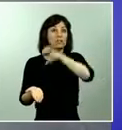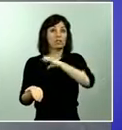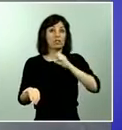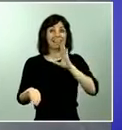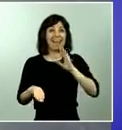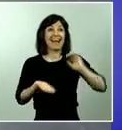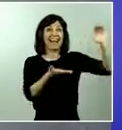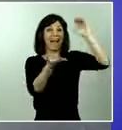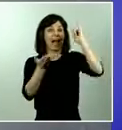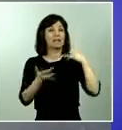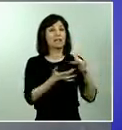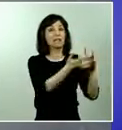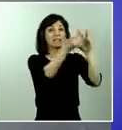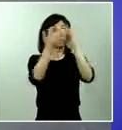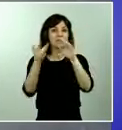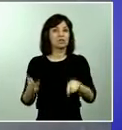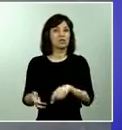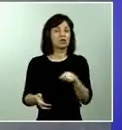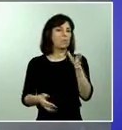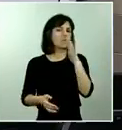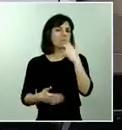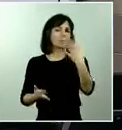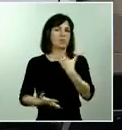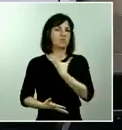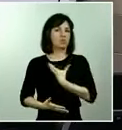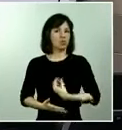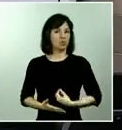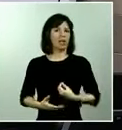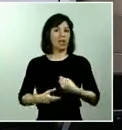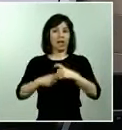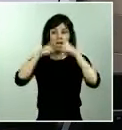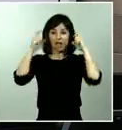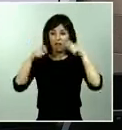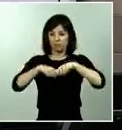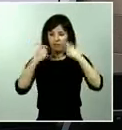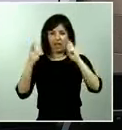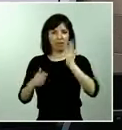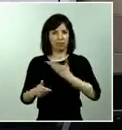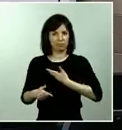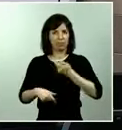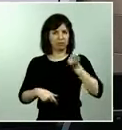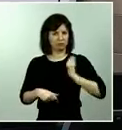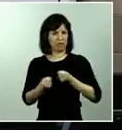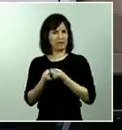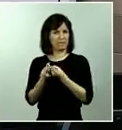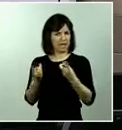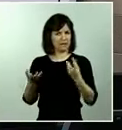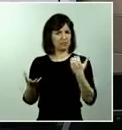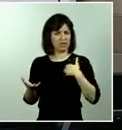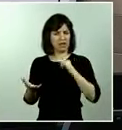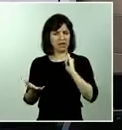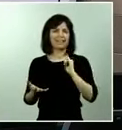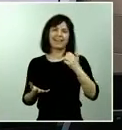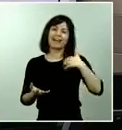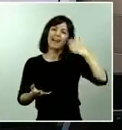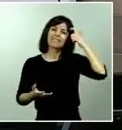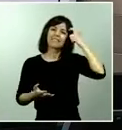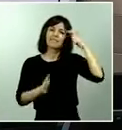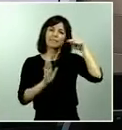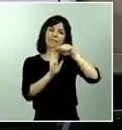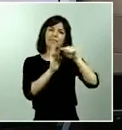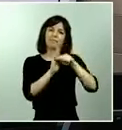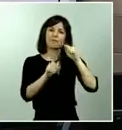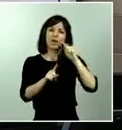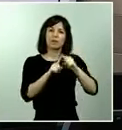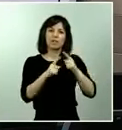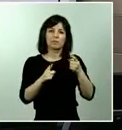Murcia ya hay varios profesionales afectados por su uso y además queríamos saber qué medidas se pueden tomar para evitar estas situaciones